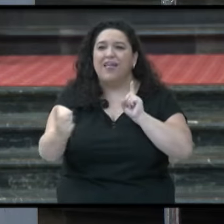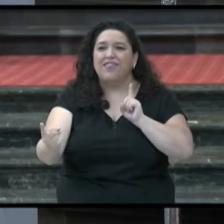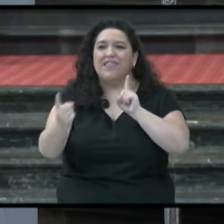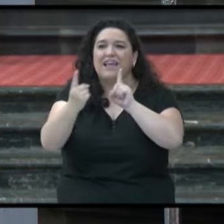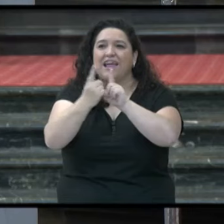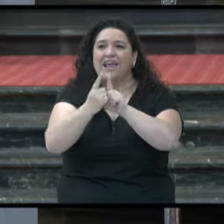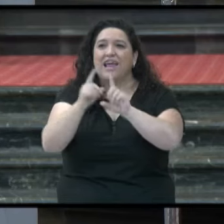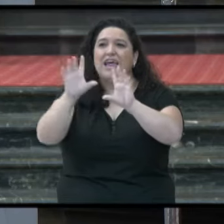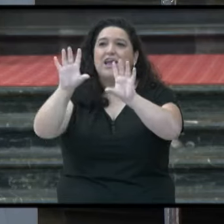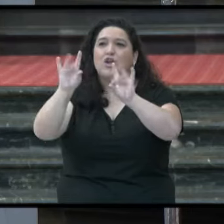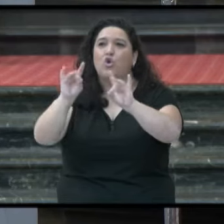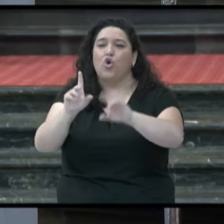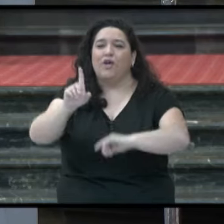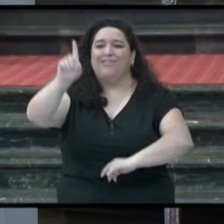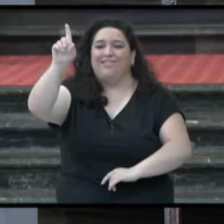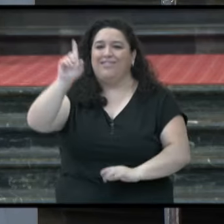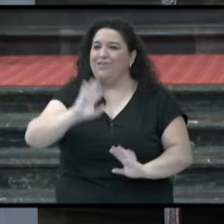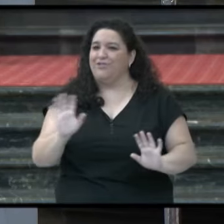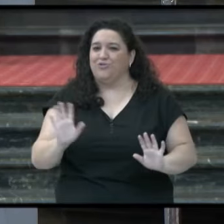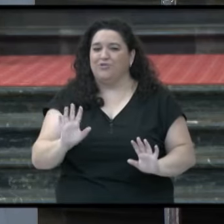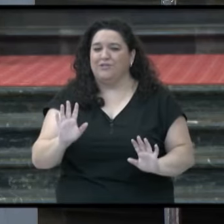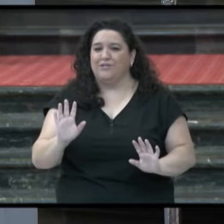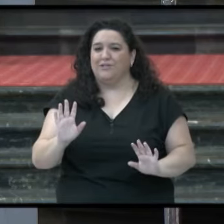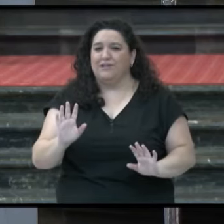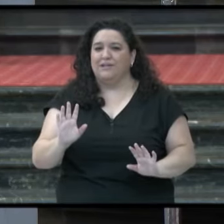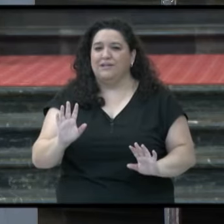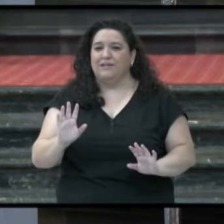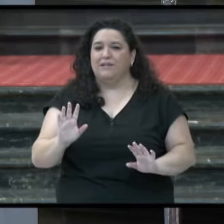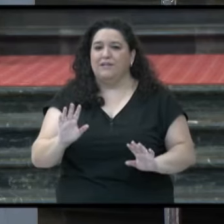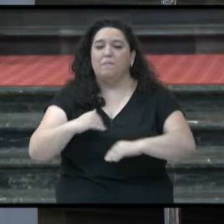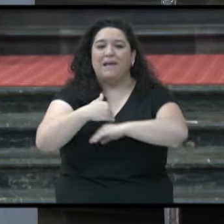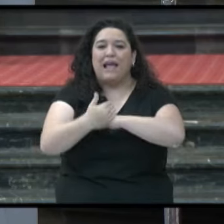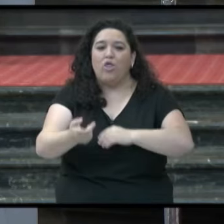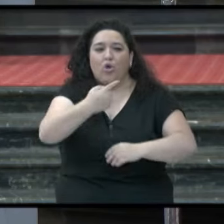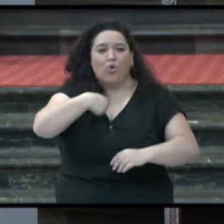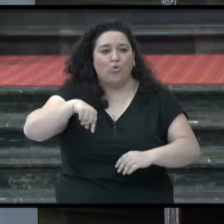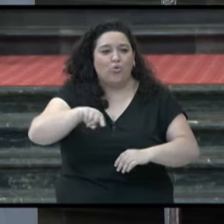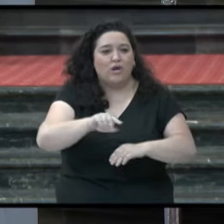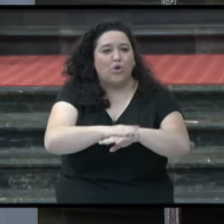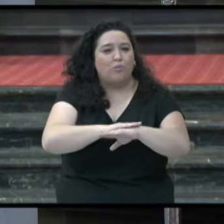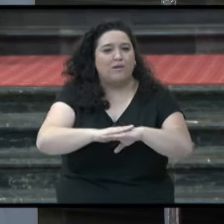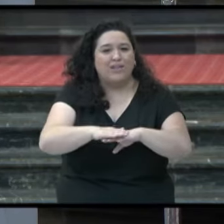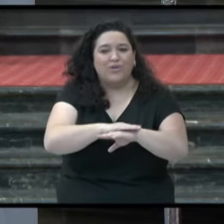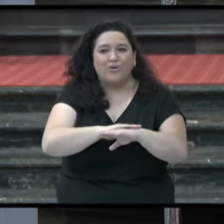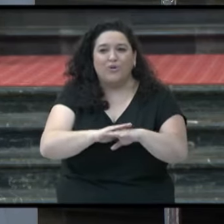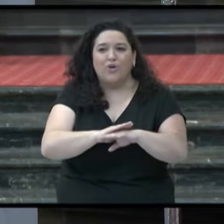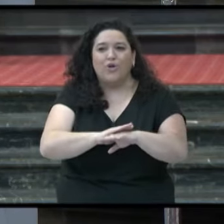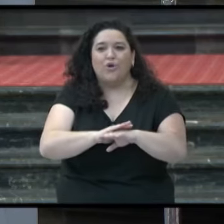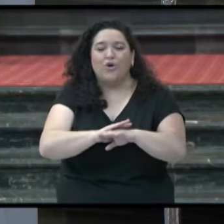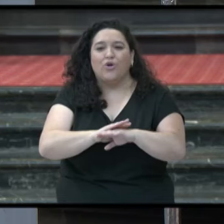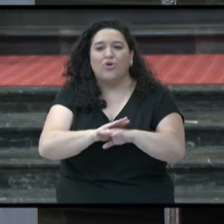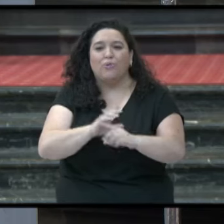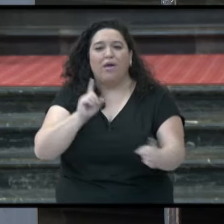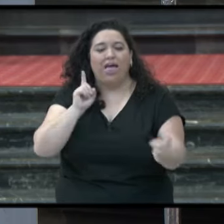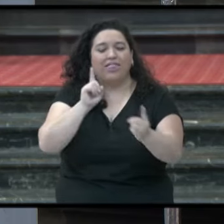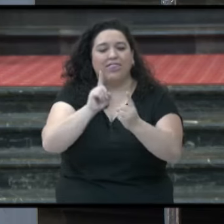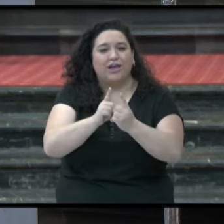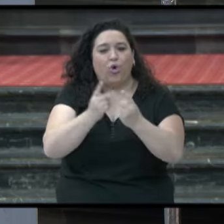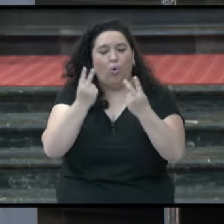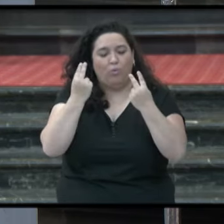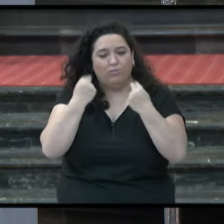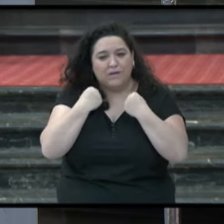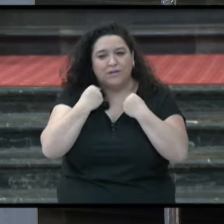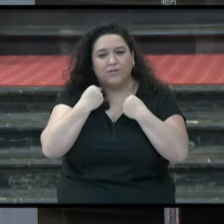el toque de Dios que perdona mis pecados cuando me acerco humilde y arrepentido